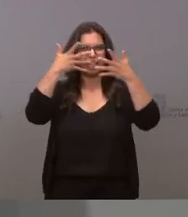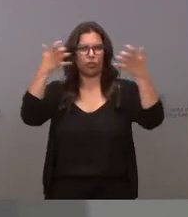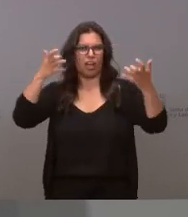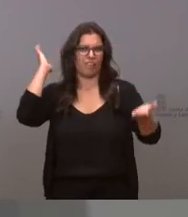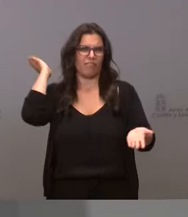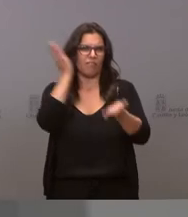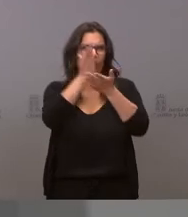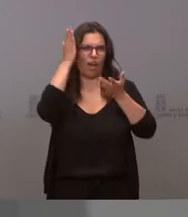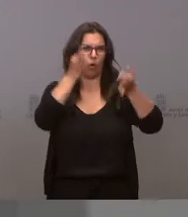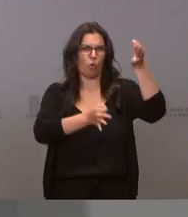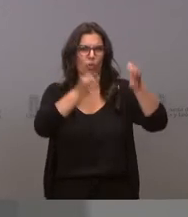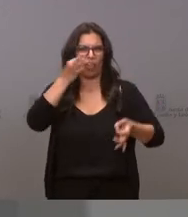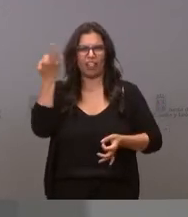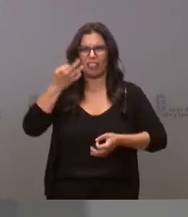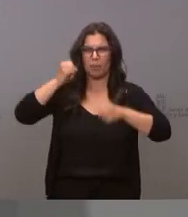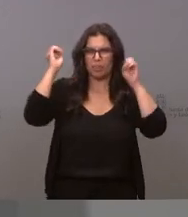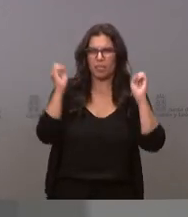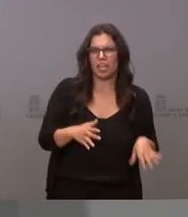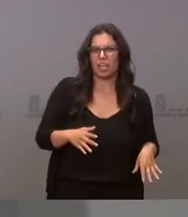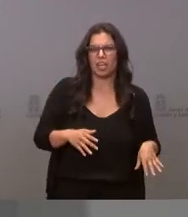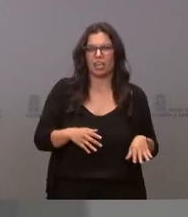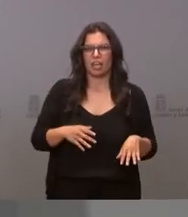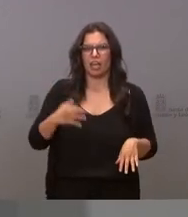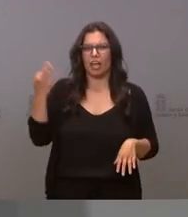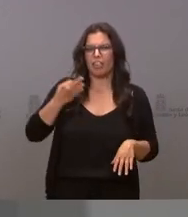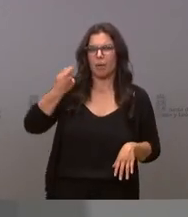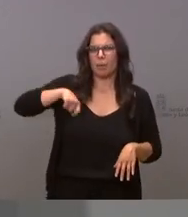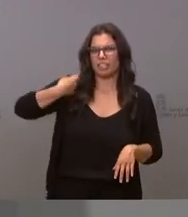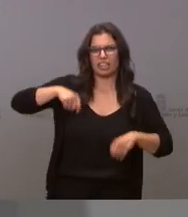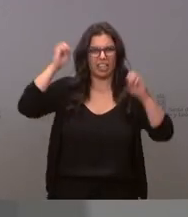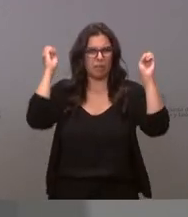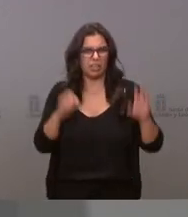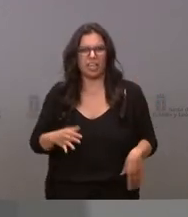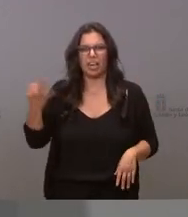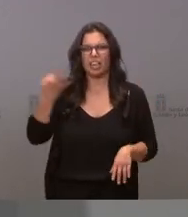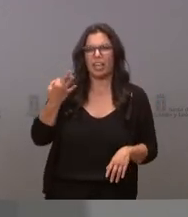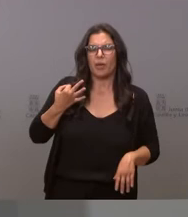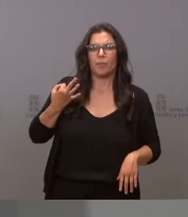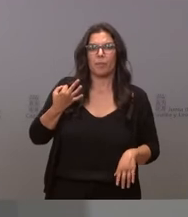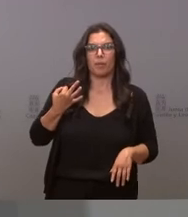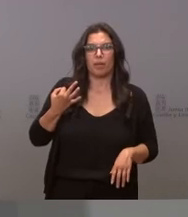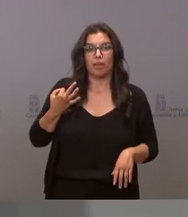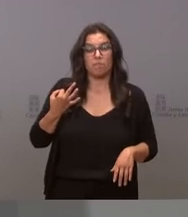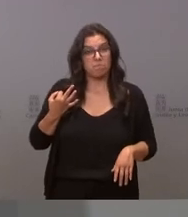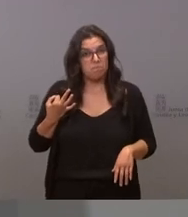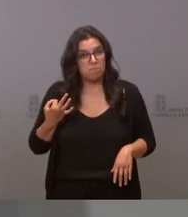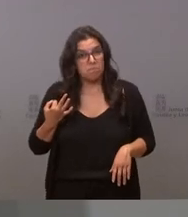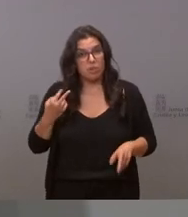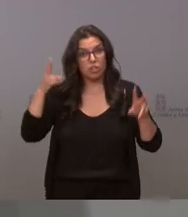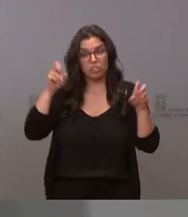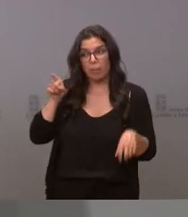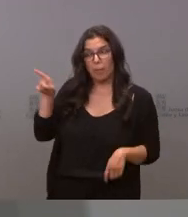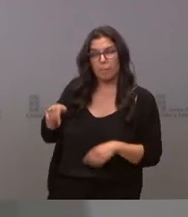judicial dimisiones tiene que dimitir el presidente tiene que dimitir no lo he visto esta semana